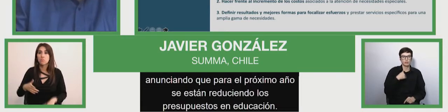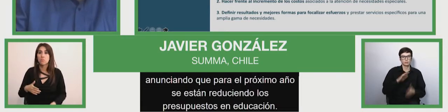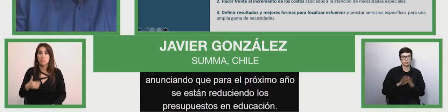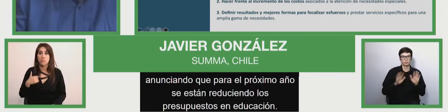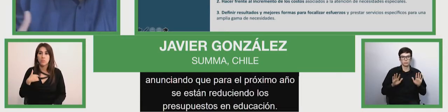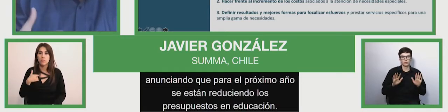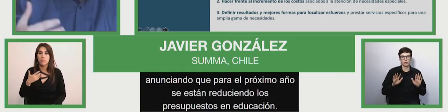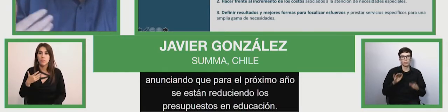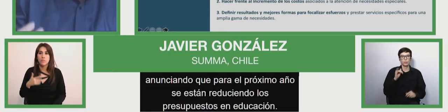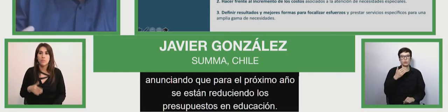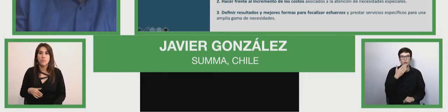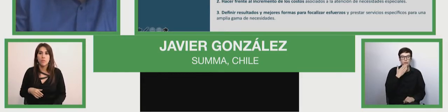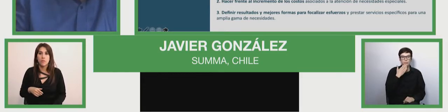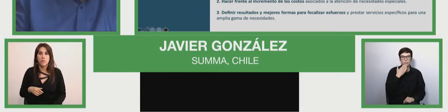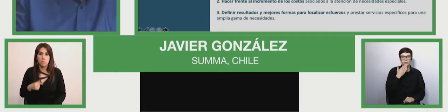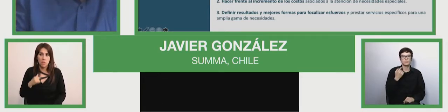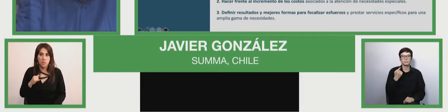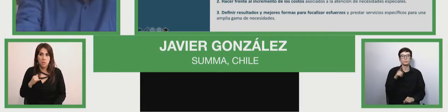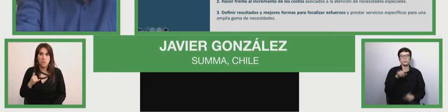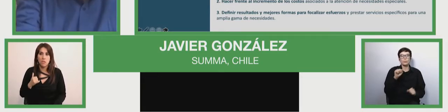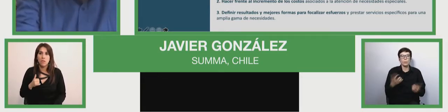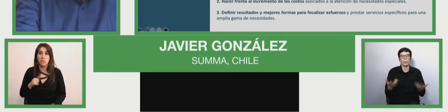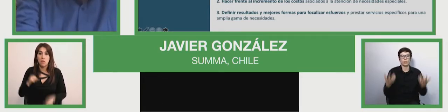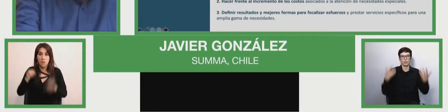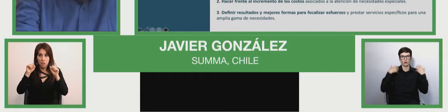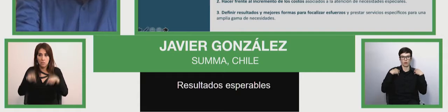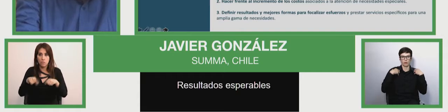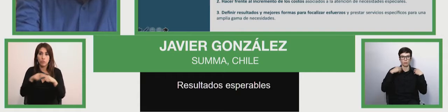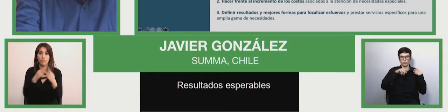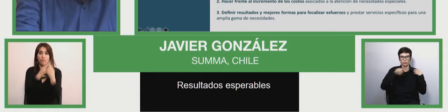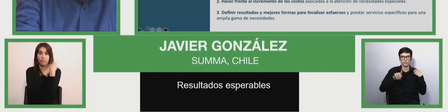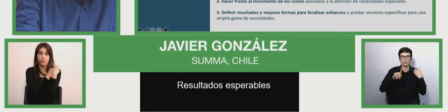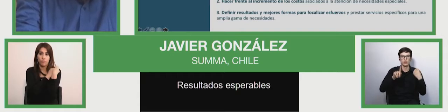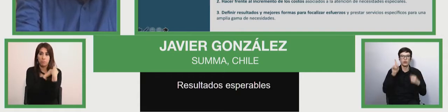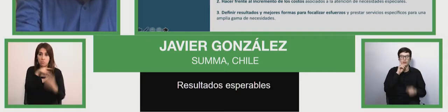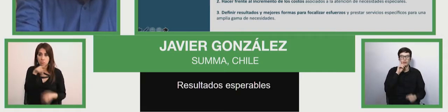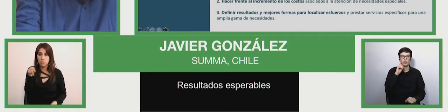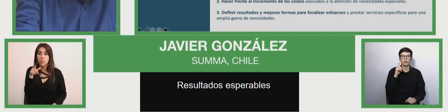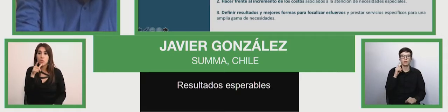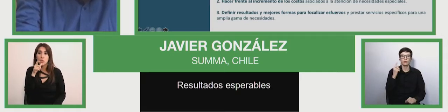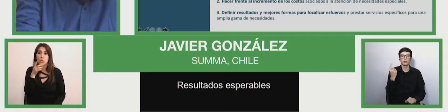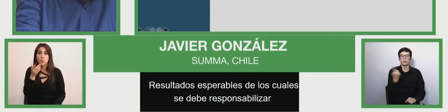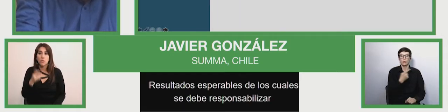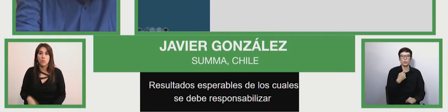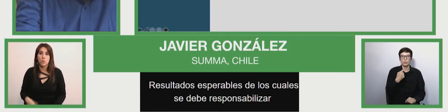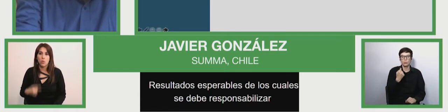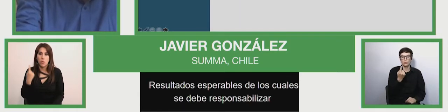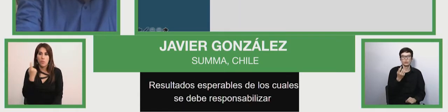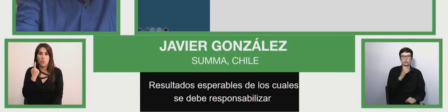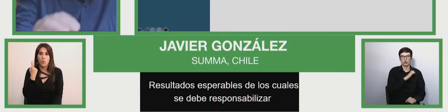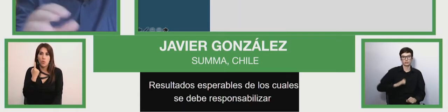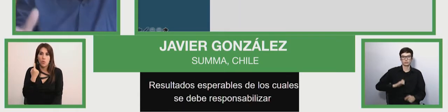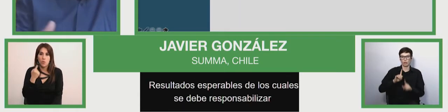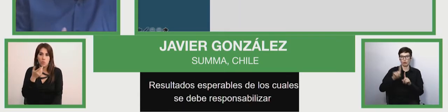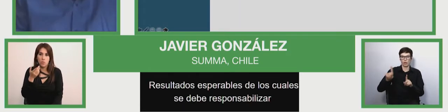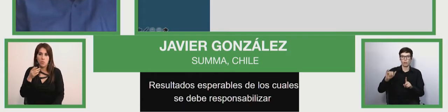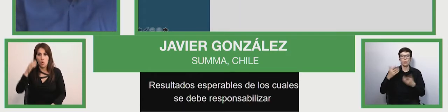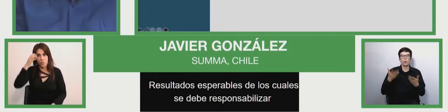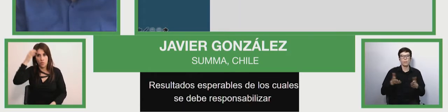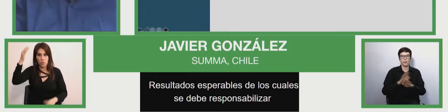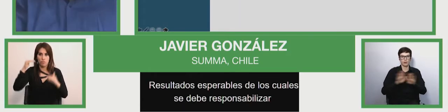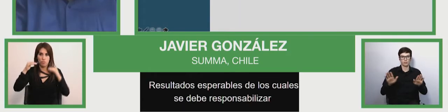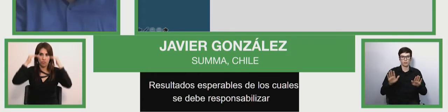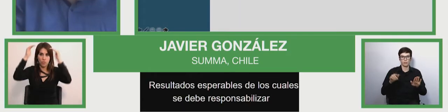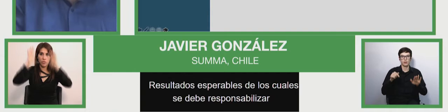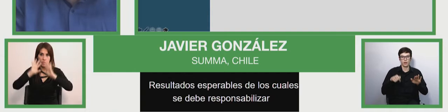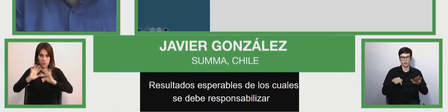lo tanto de los cuales se puede responsabilizar ¿no es cierto?, a nuestros estados respecto a eso. Y para finalizar, y con